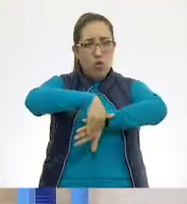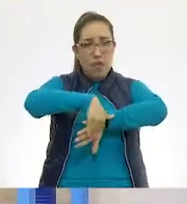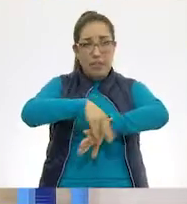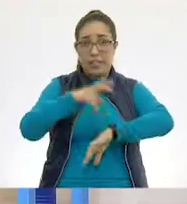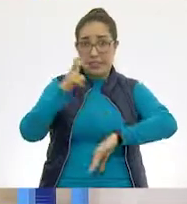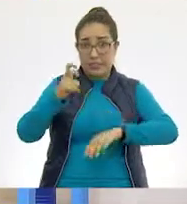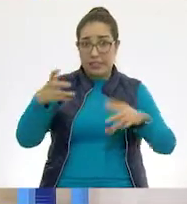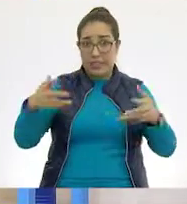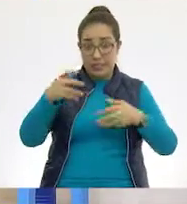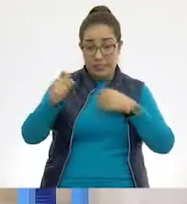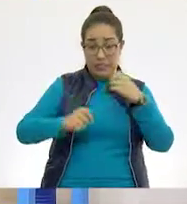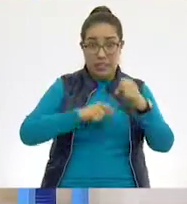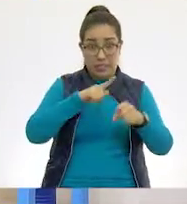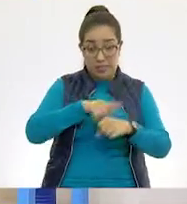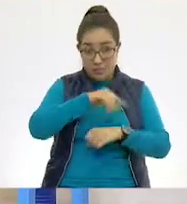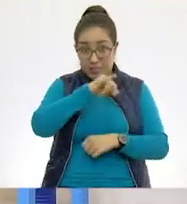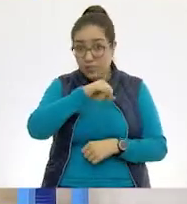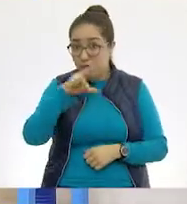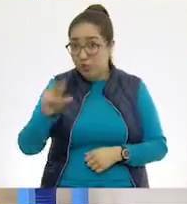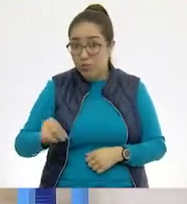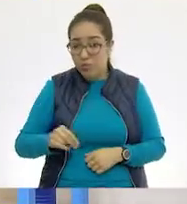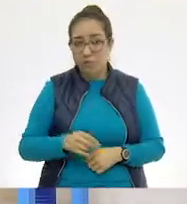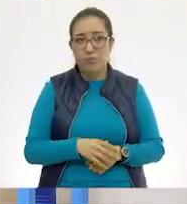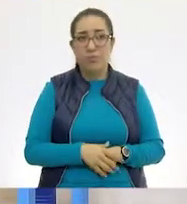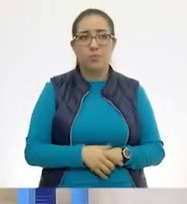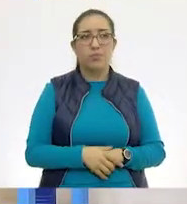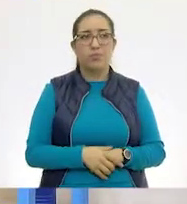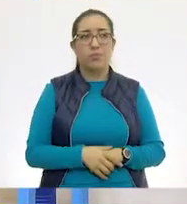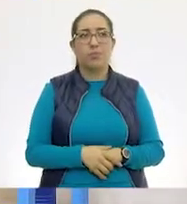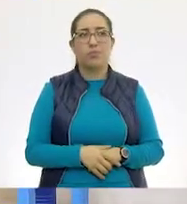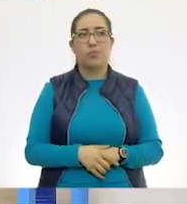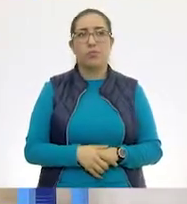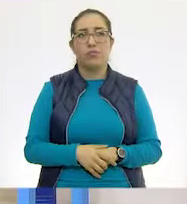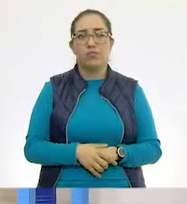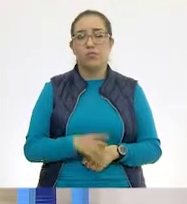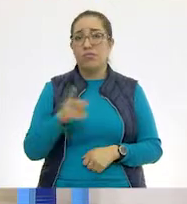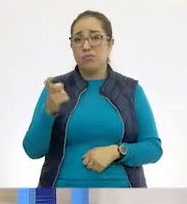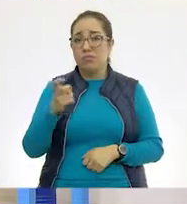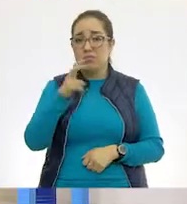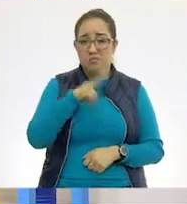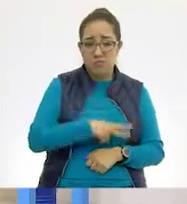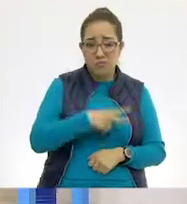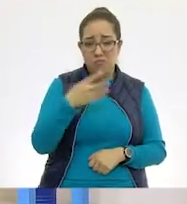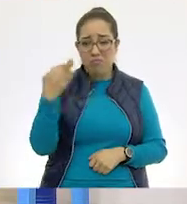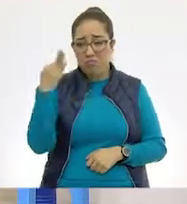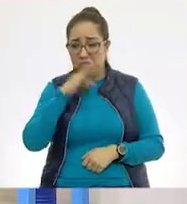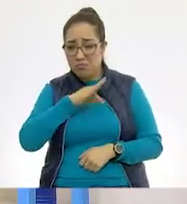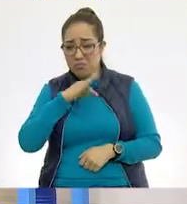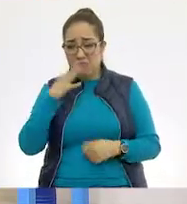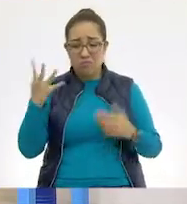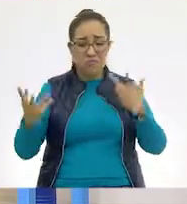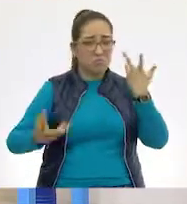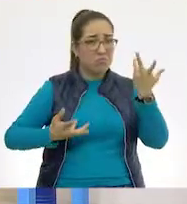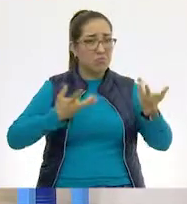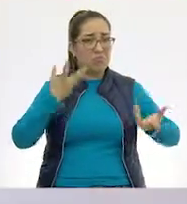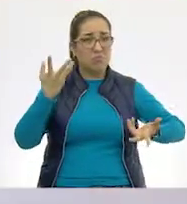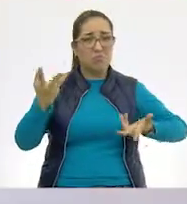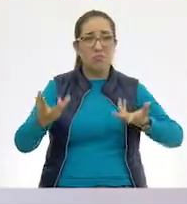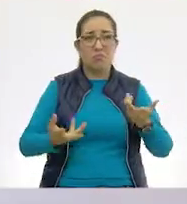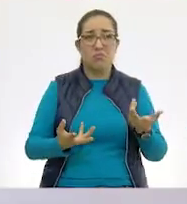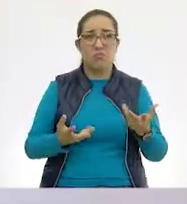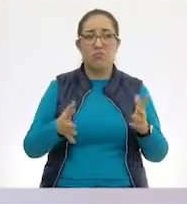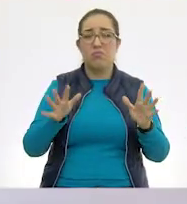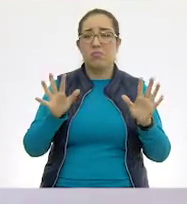o falso? ¿Qué dicen? Venga, los oigo. ¿Eh? ¿Falso? A ver, a ver, momento, momento.